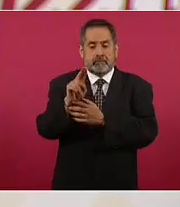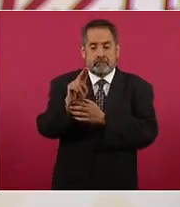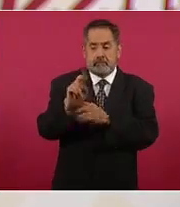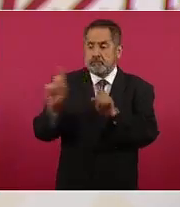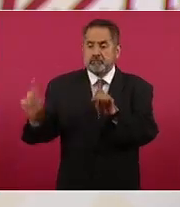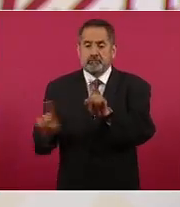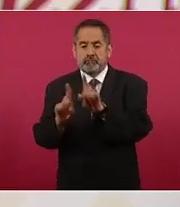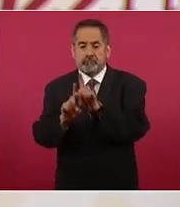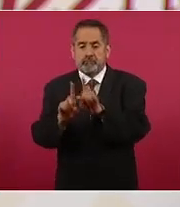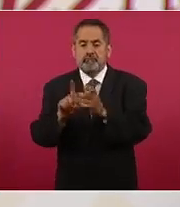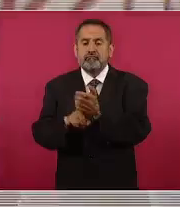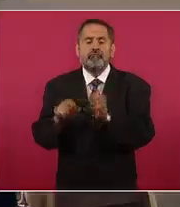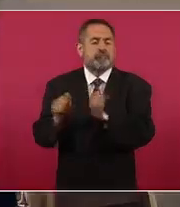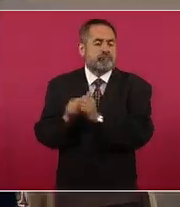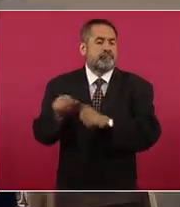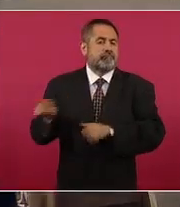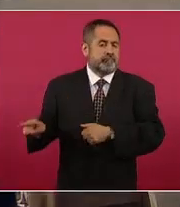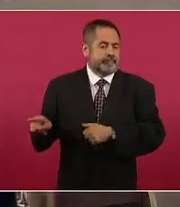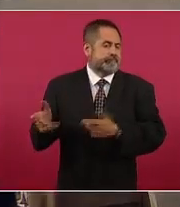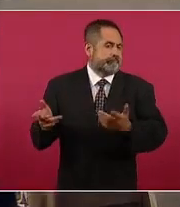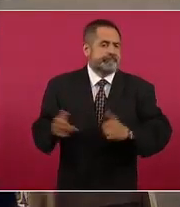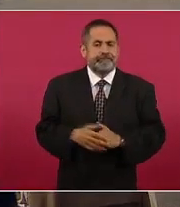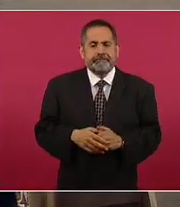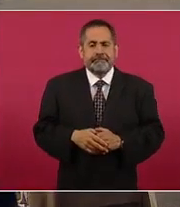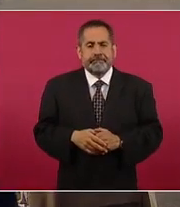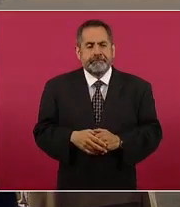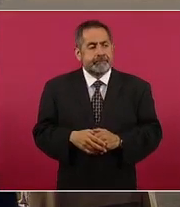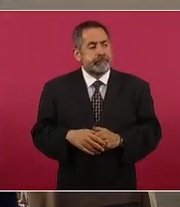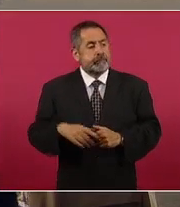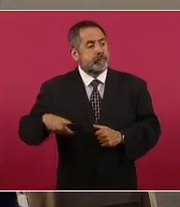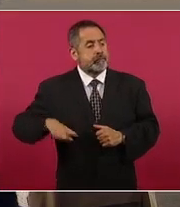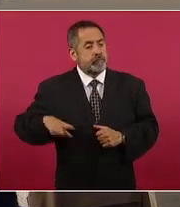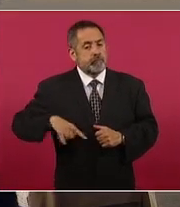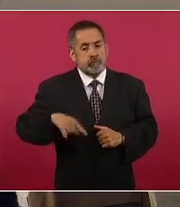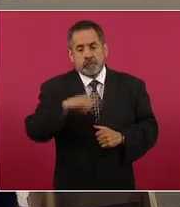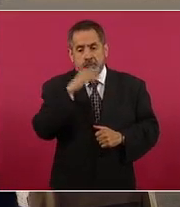Unidas. Hemos recibido el beneplácito al gobierno de Chile.